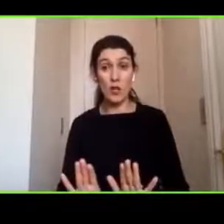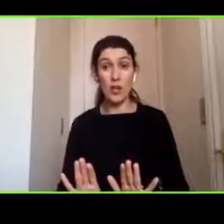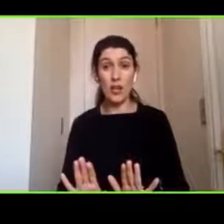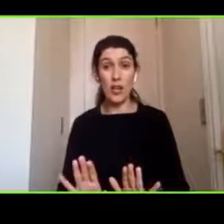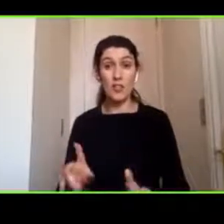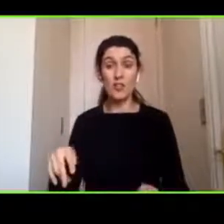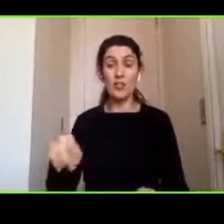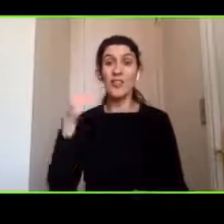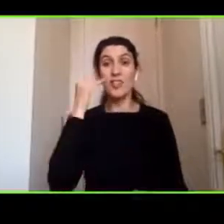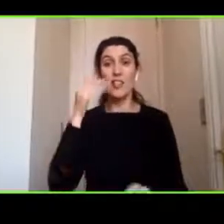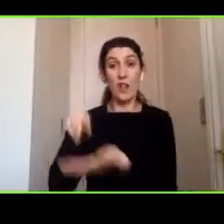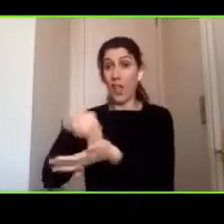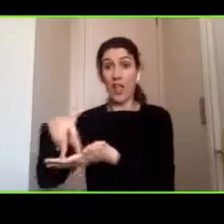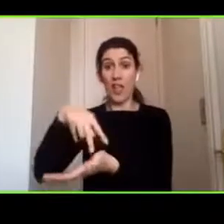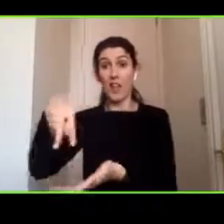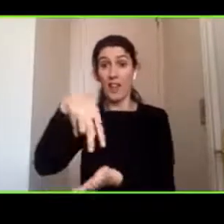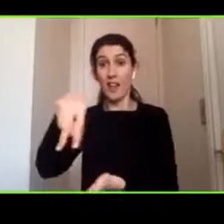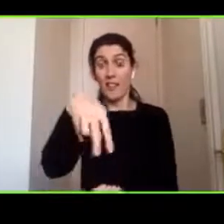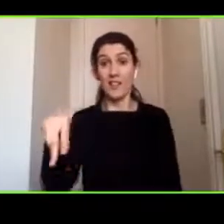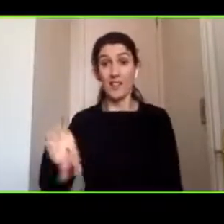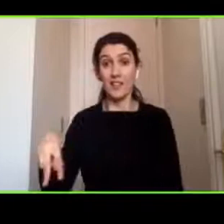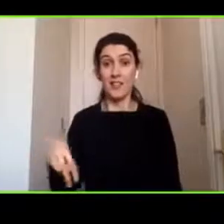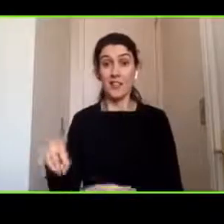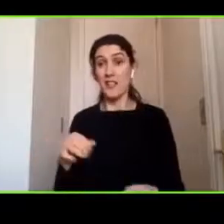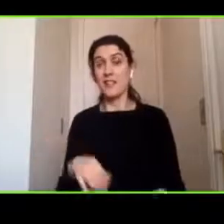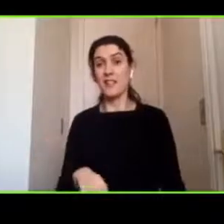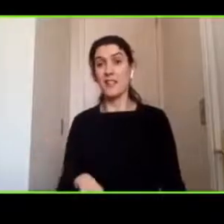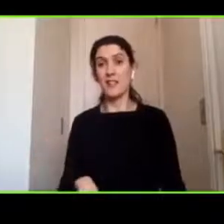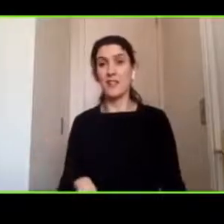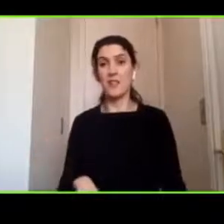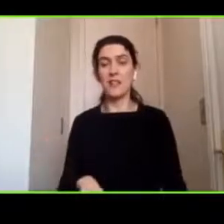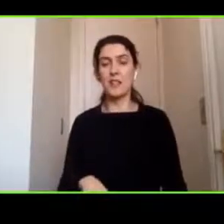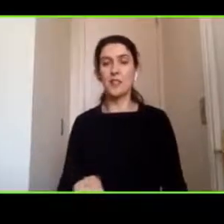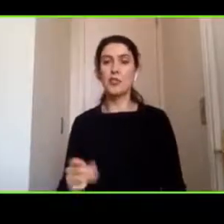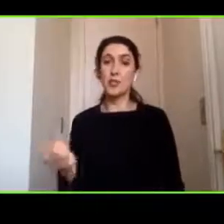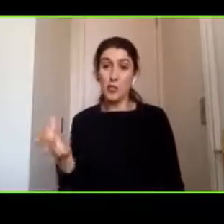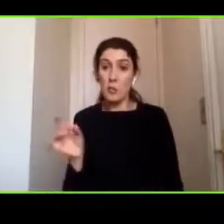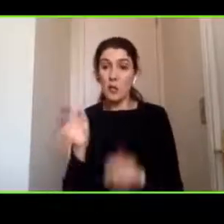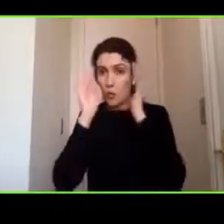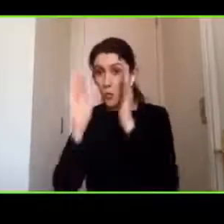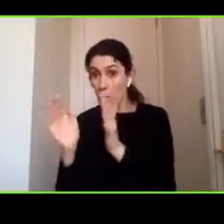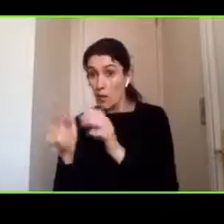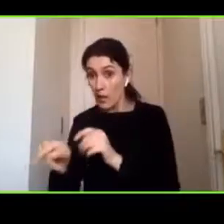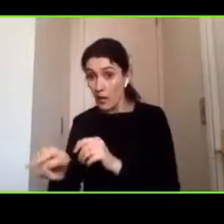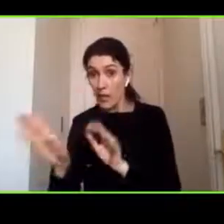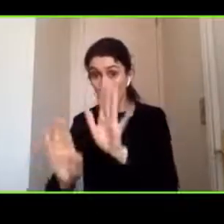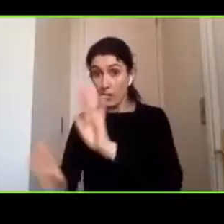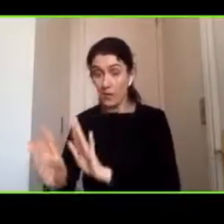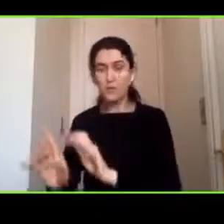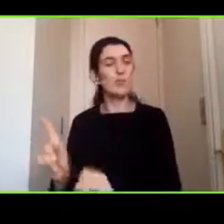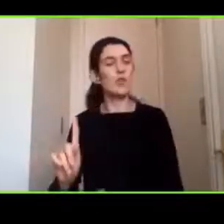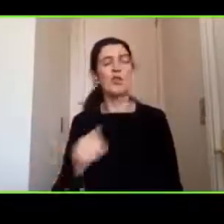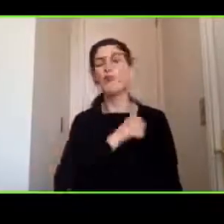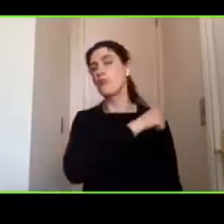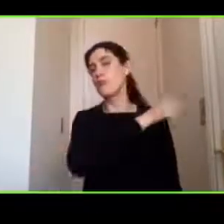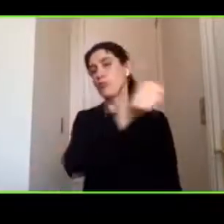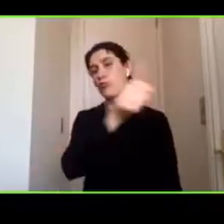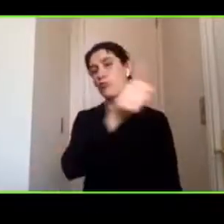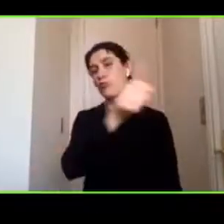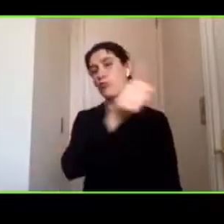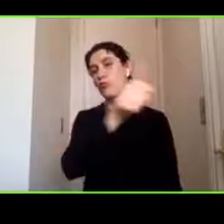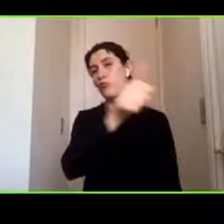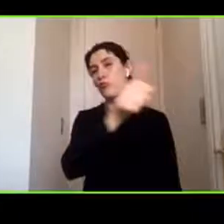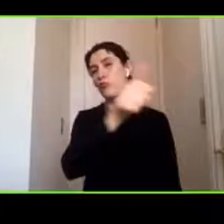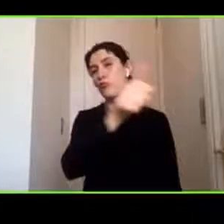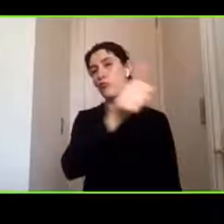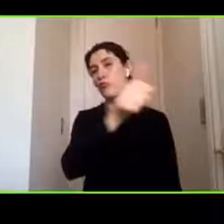la verdad es que hay que poner atención con todos los niños porque efectivamente todos pueden sufrir un